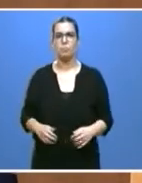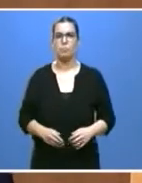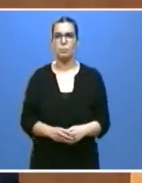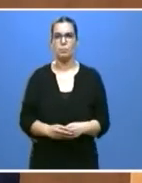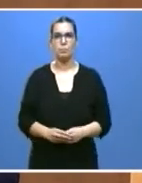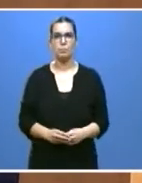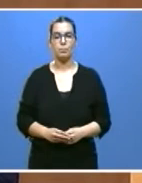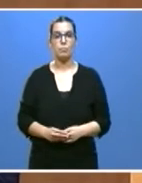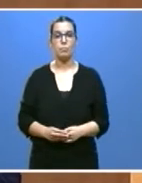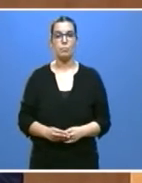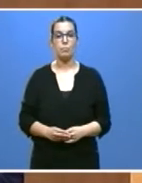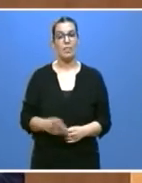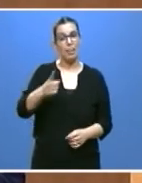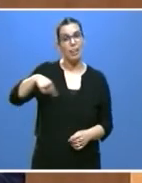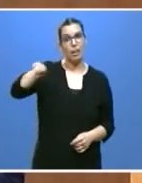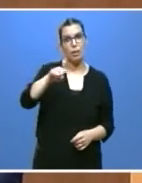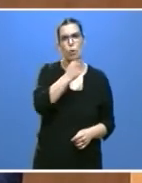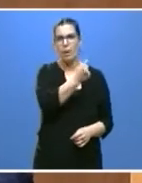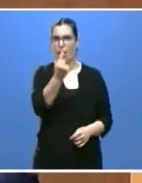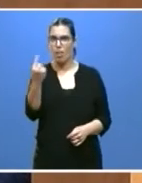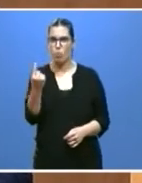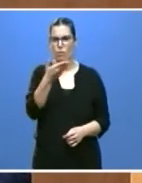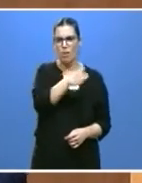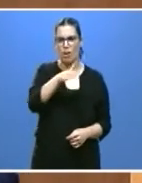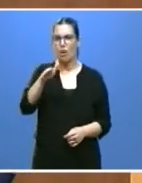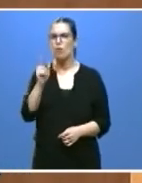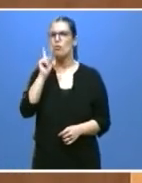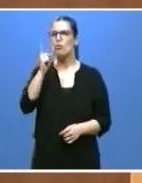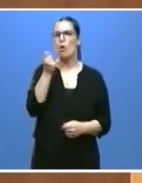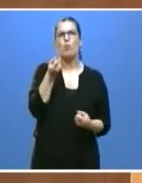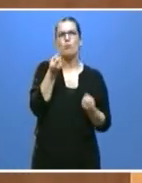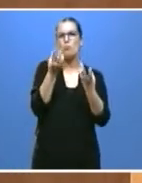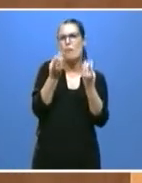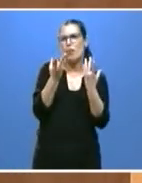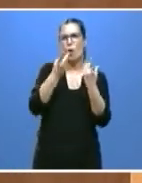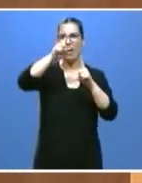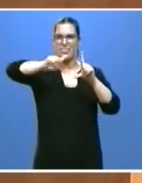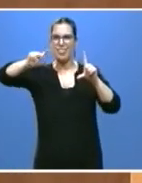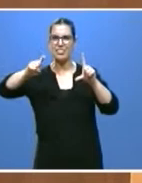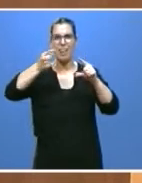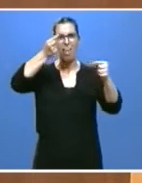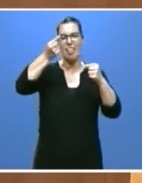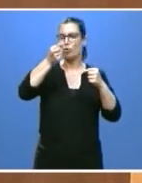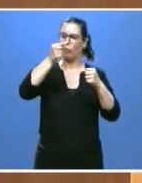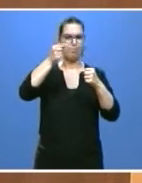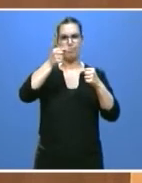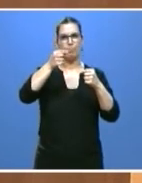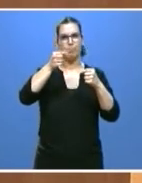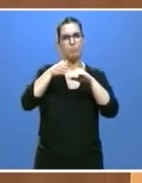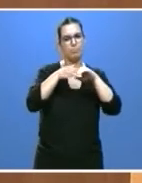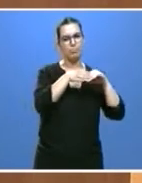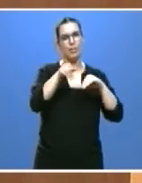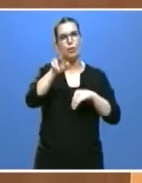Cada uno de ellos es mucho más que una cifra o una estadística. Es una ilusión. Es un proyecto